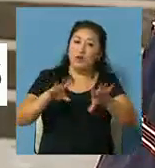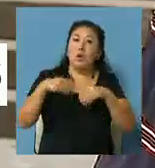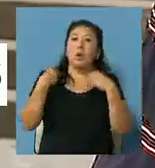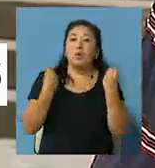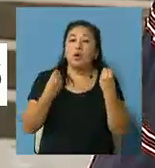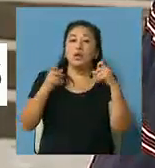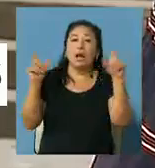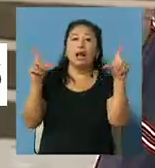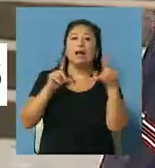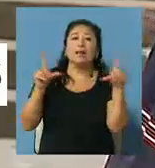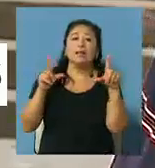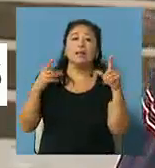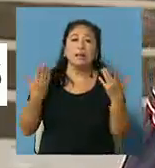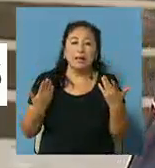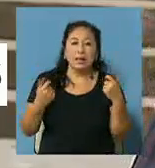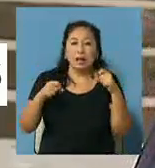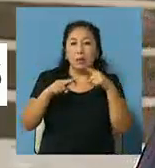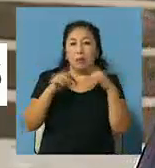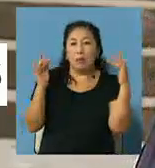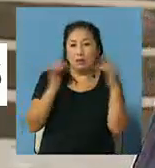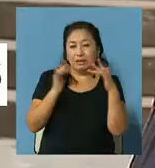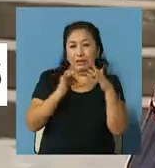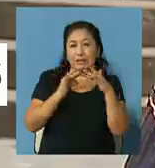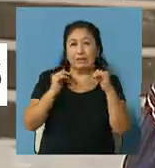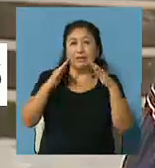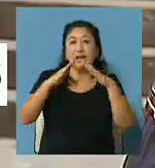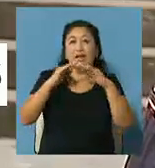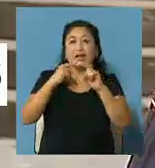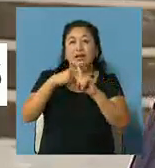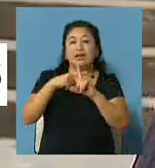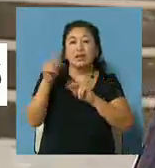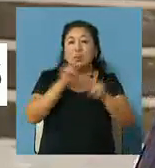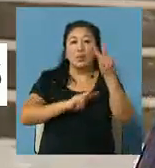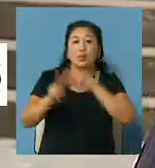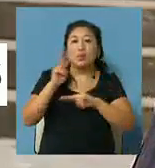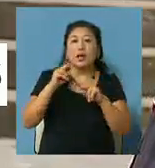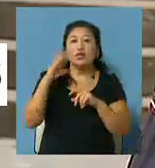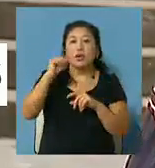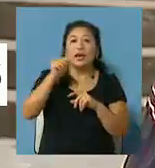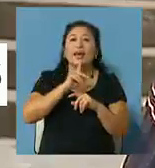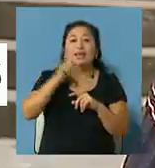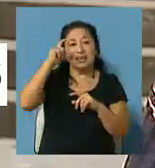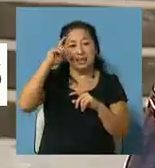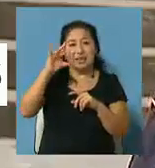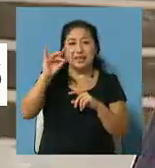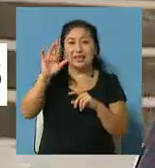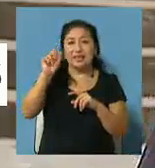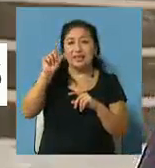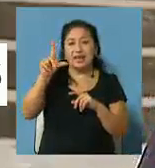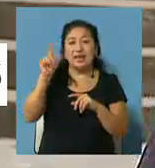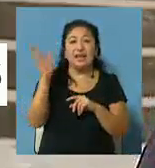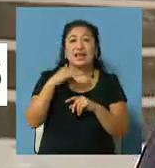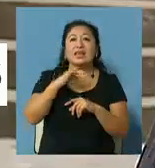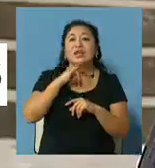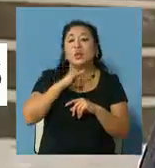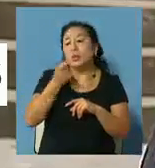que nosotros solemos hacer por la página web de la Catedral buscando Catedral de Jujuy allí la gente que está en situación